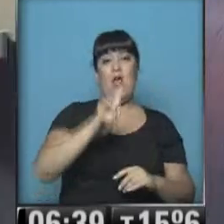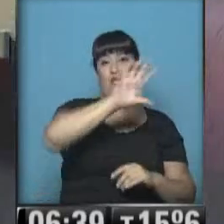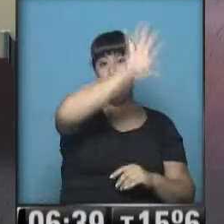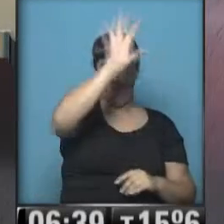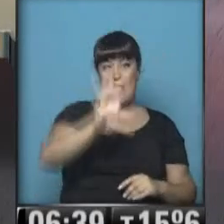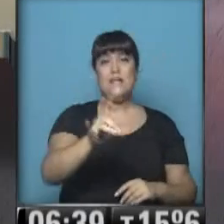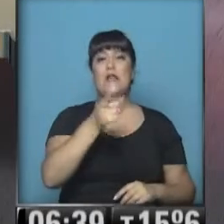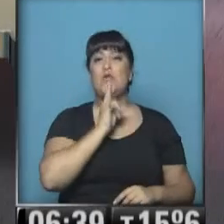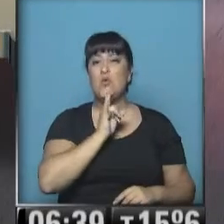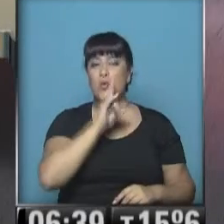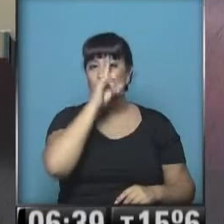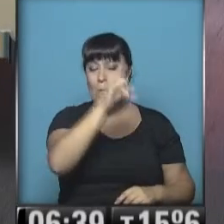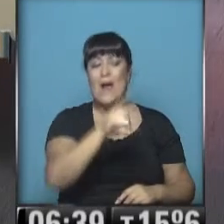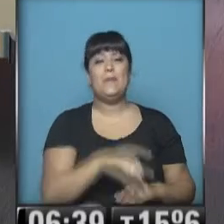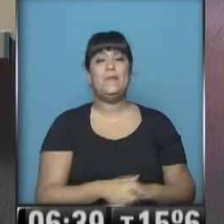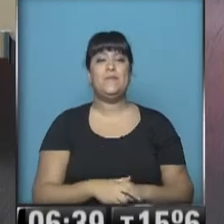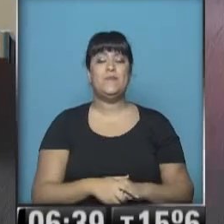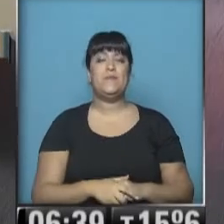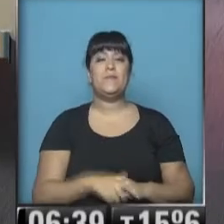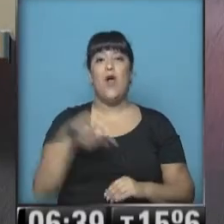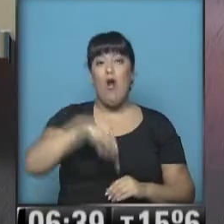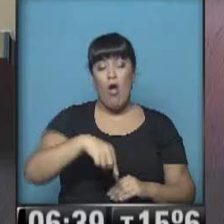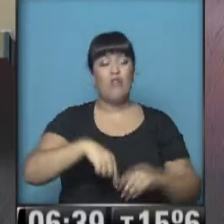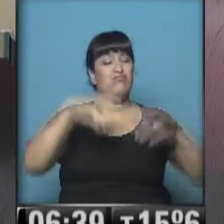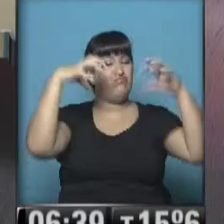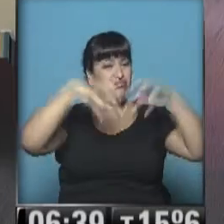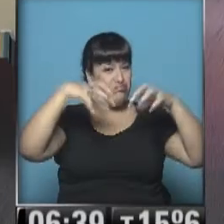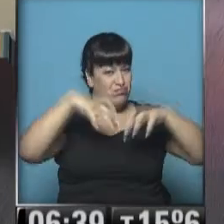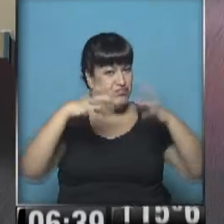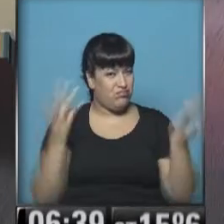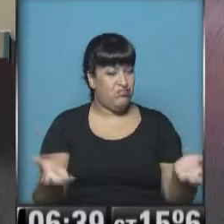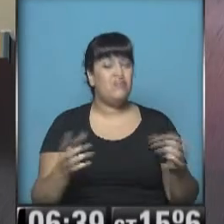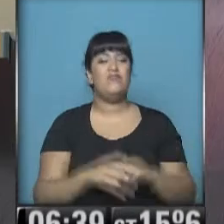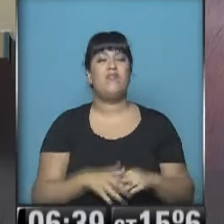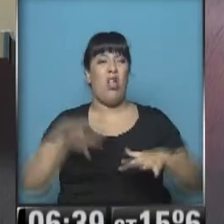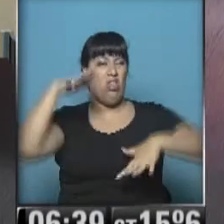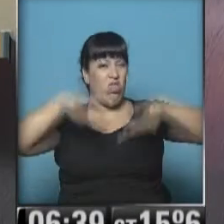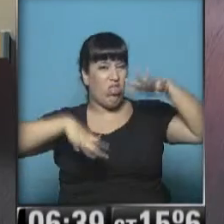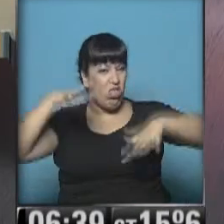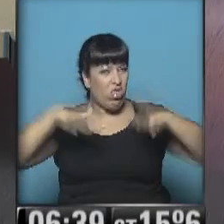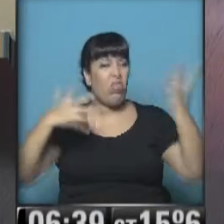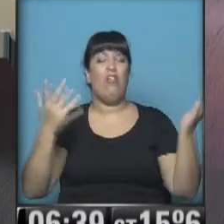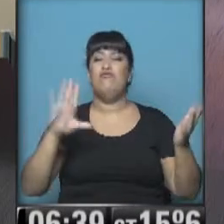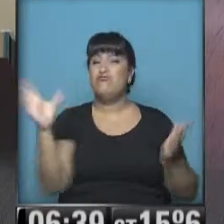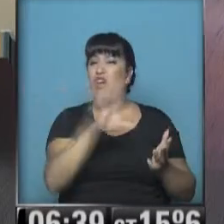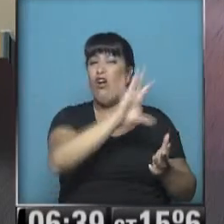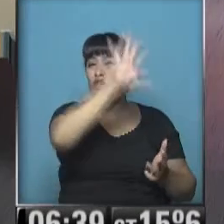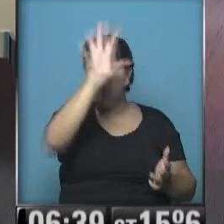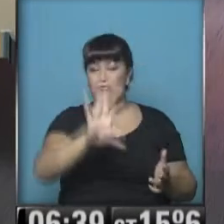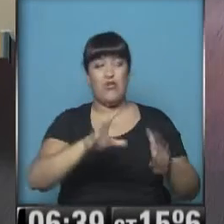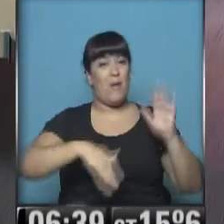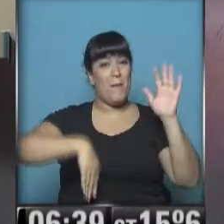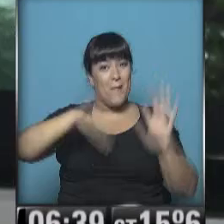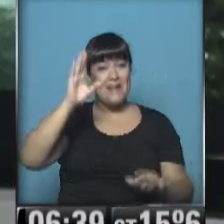Noroeste, Tucumán, arranca el jueves con lloviznas. Muy inestable toda la zona. Y en el